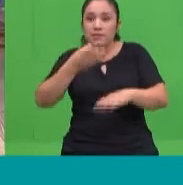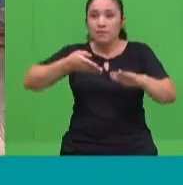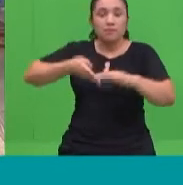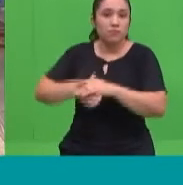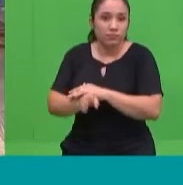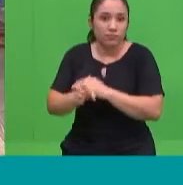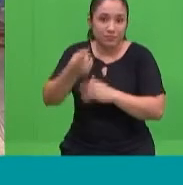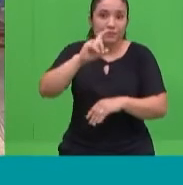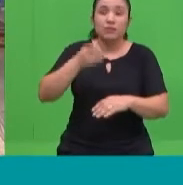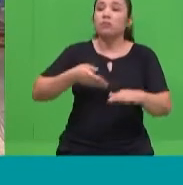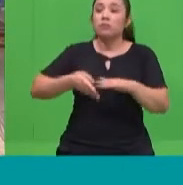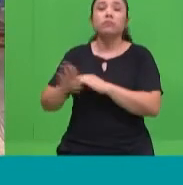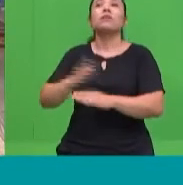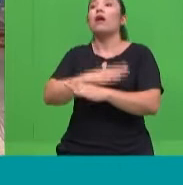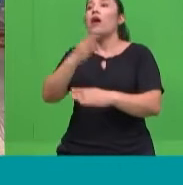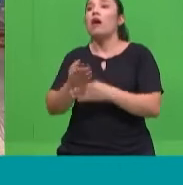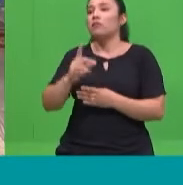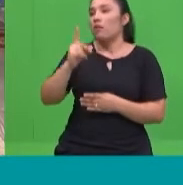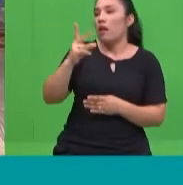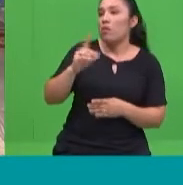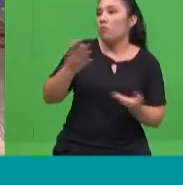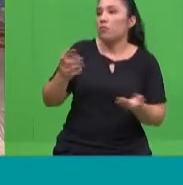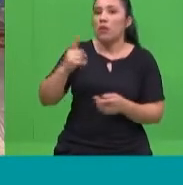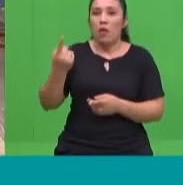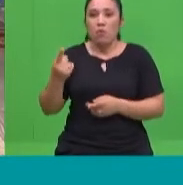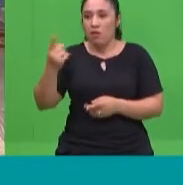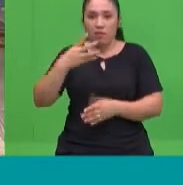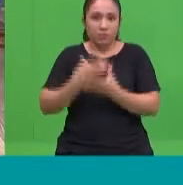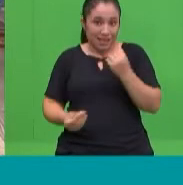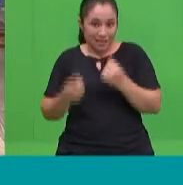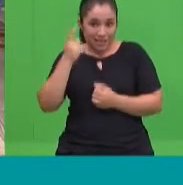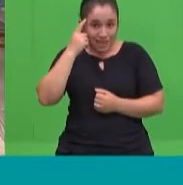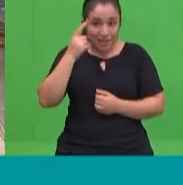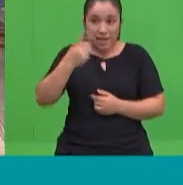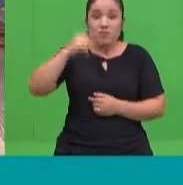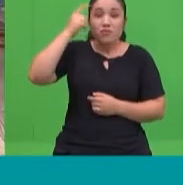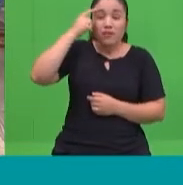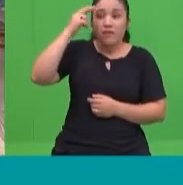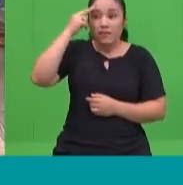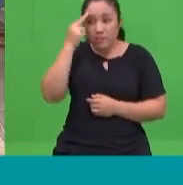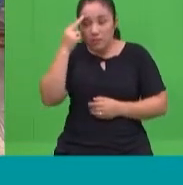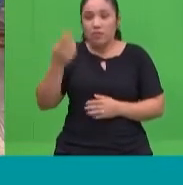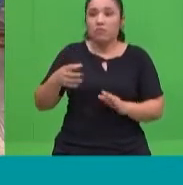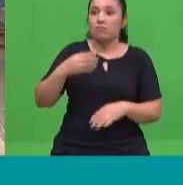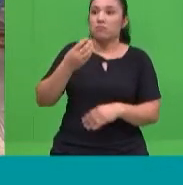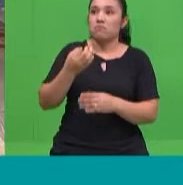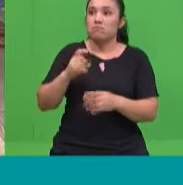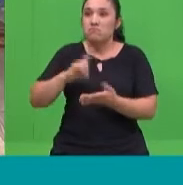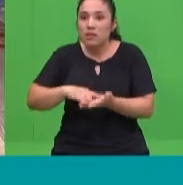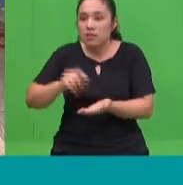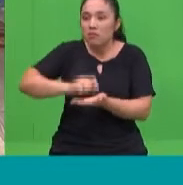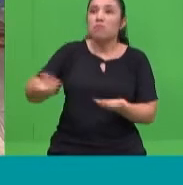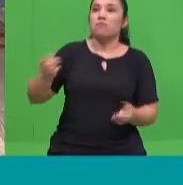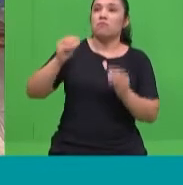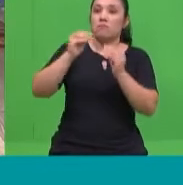aula, pasar de una asignatura a otra. Pero hoy todo se traslada a la casa. ¿Cómo papá y mamá asumen ya ese rol